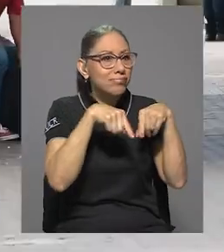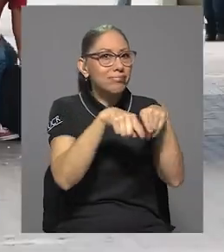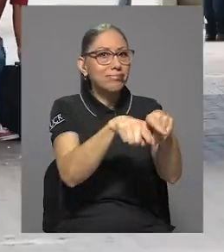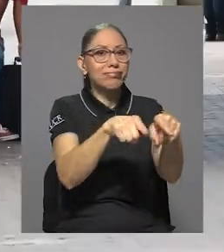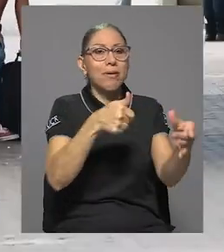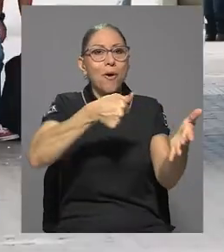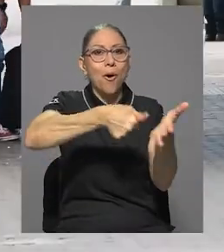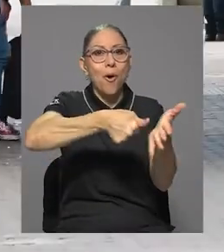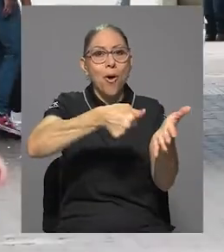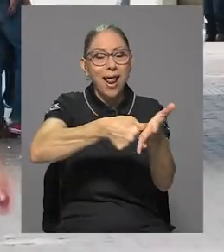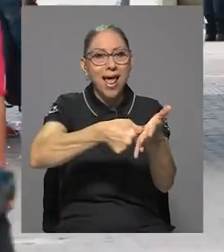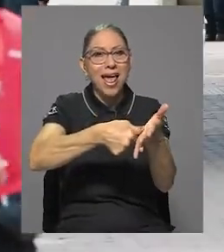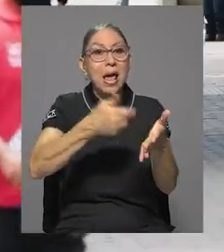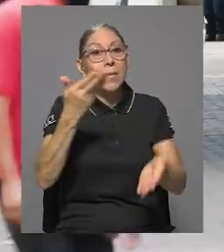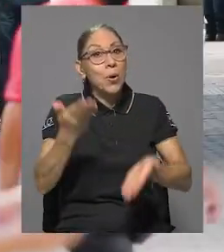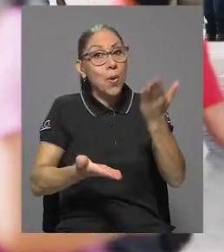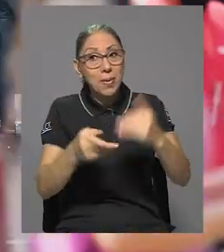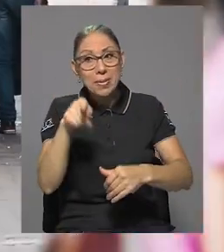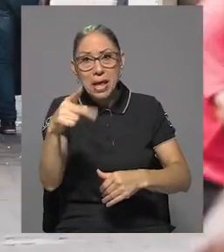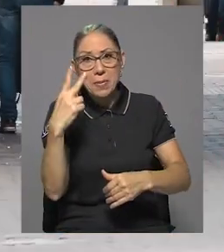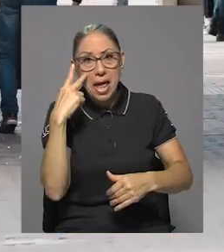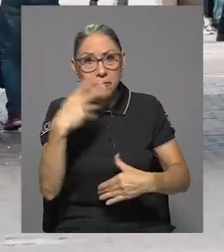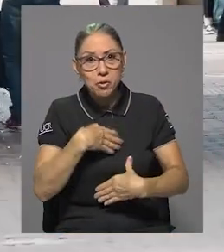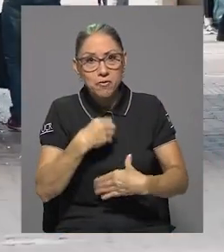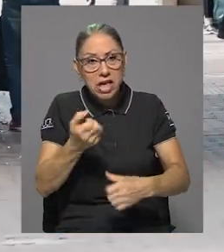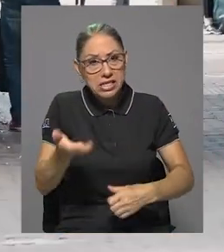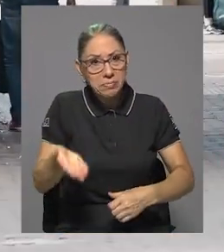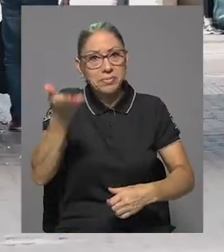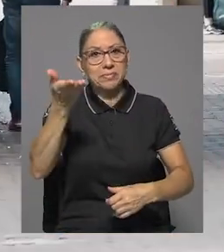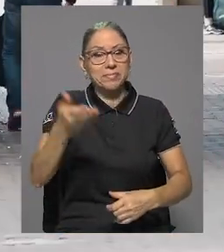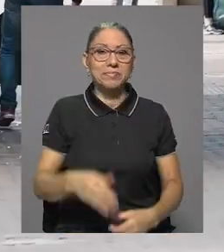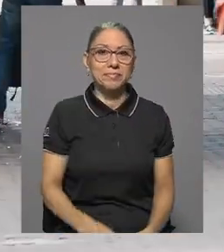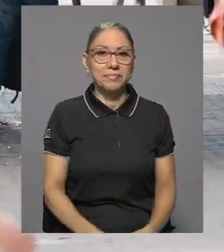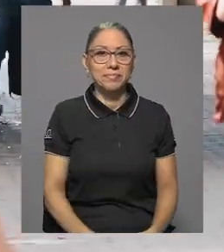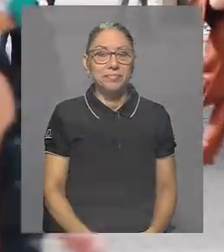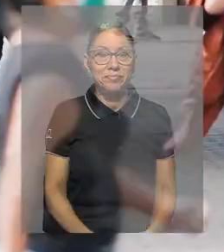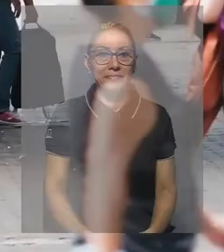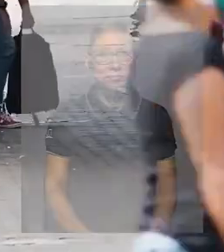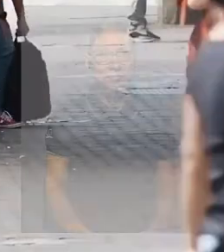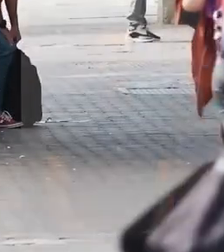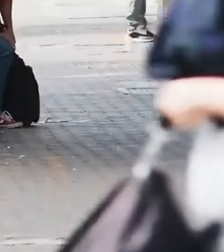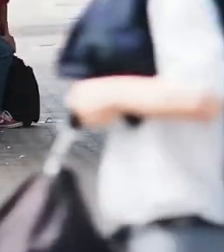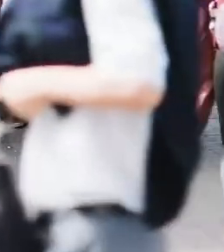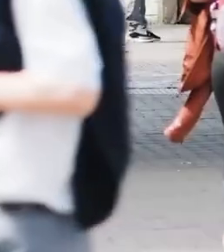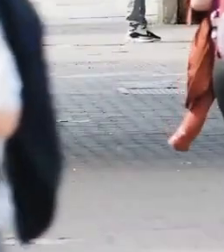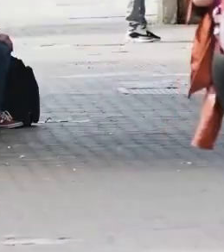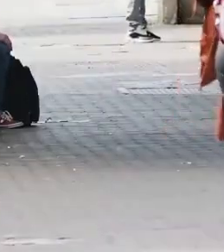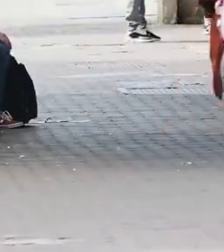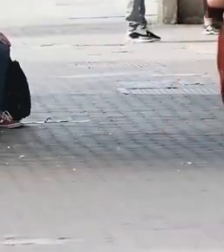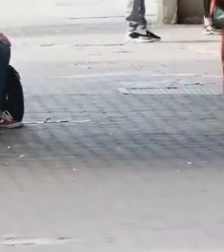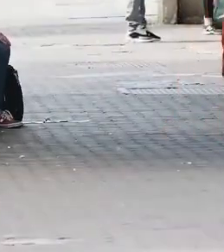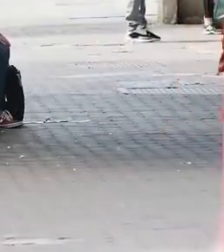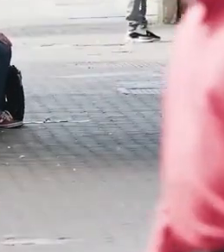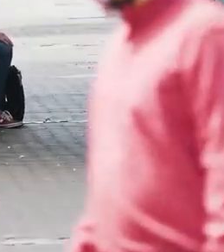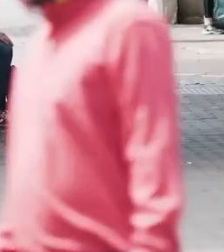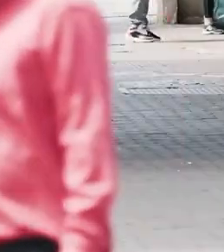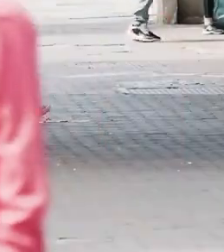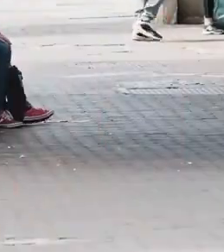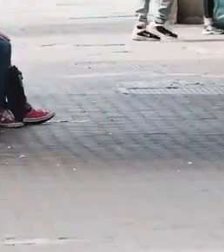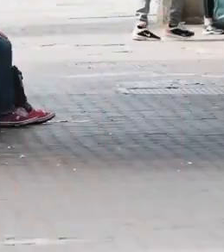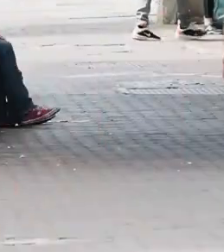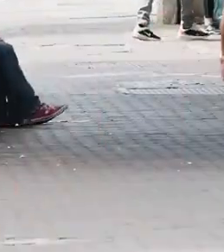probablemente se registre un aumento de la confianza. ¡Gracias! ¡Gracias! ¡Gracias! ¡Gracias!